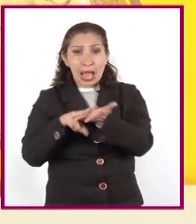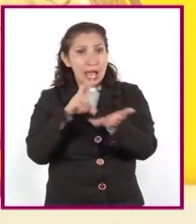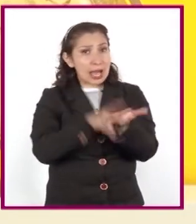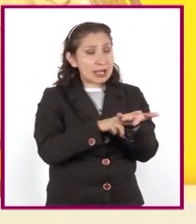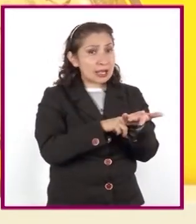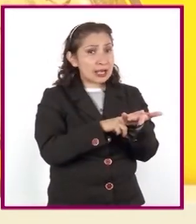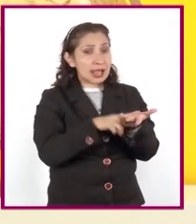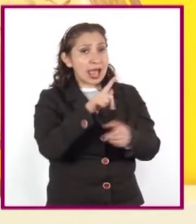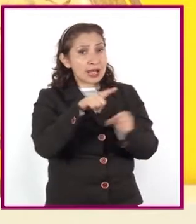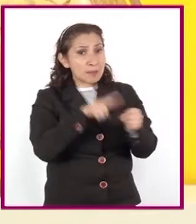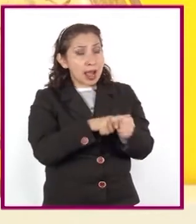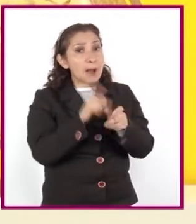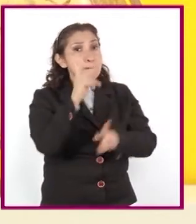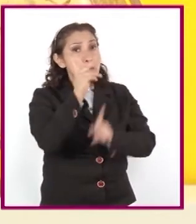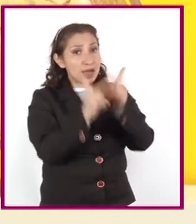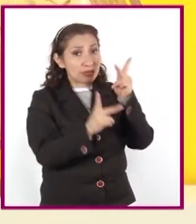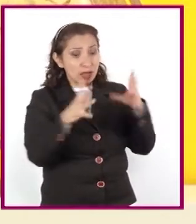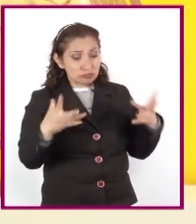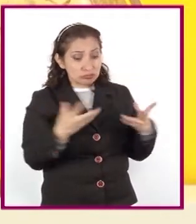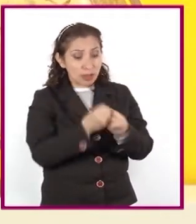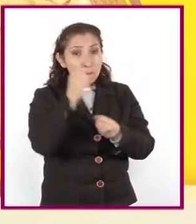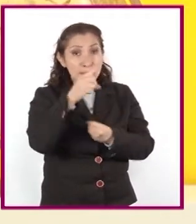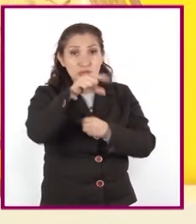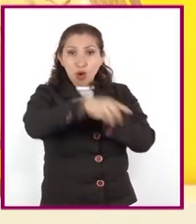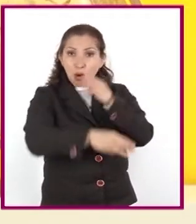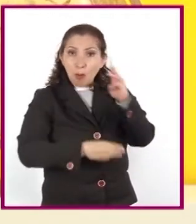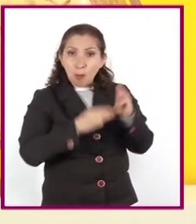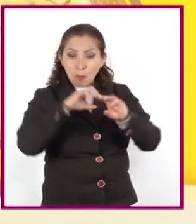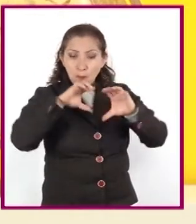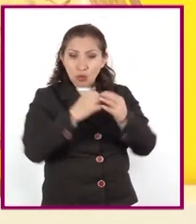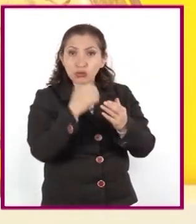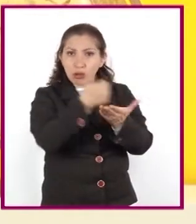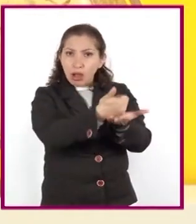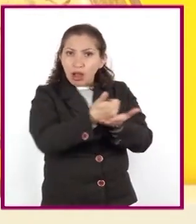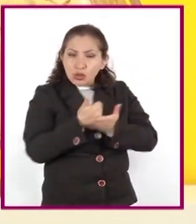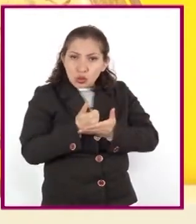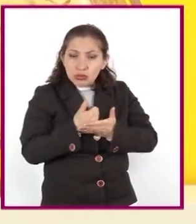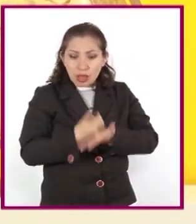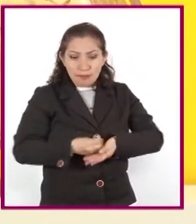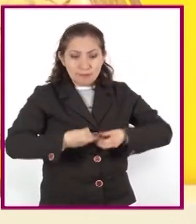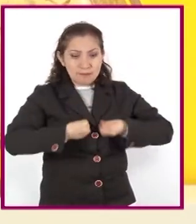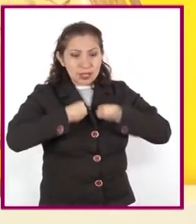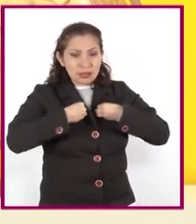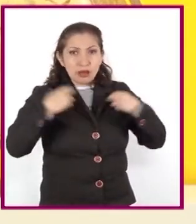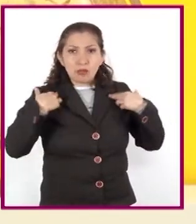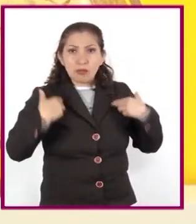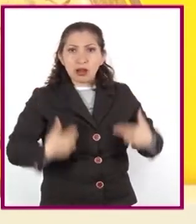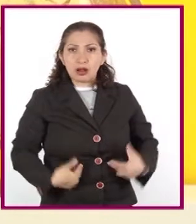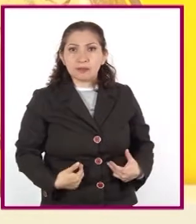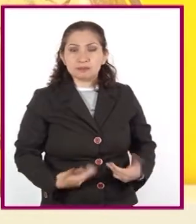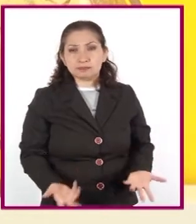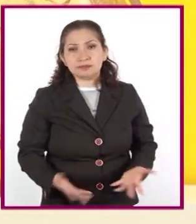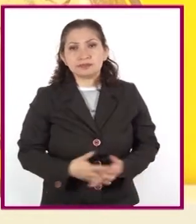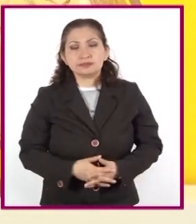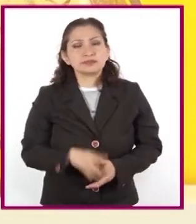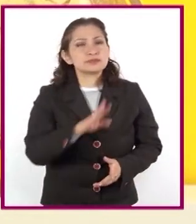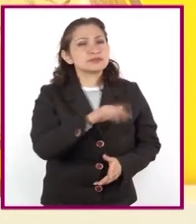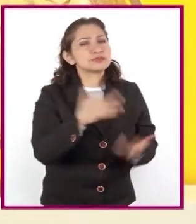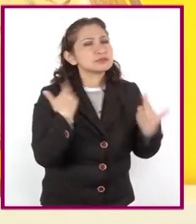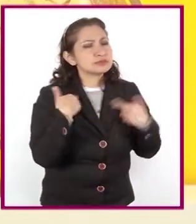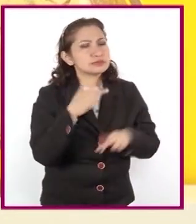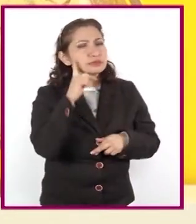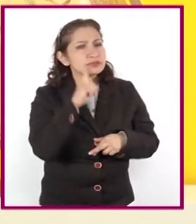los que compartimos el planeta y que son un importante recurso que sostiene a la humanidad. Maestra,